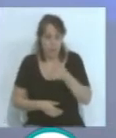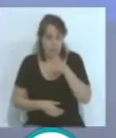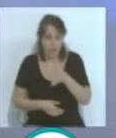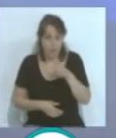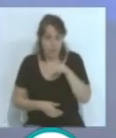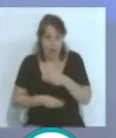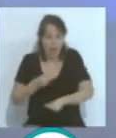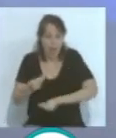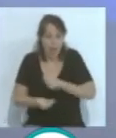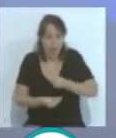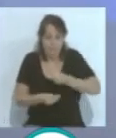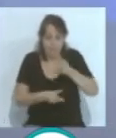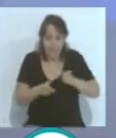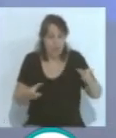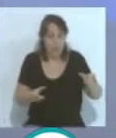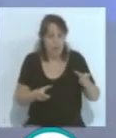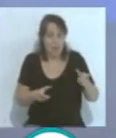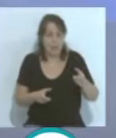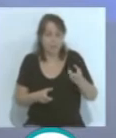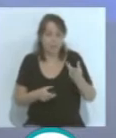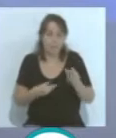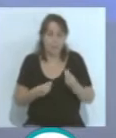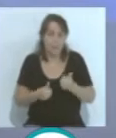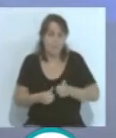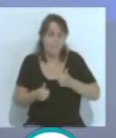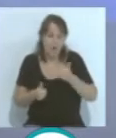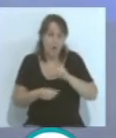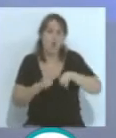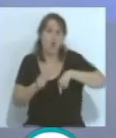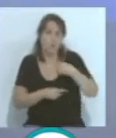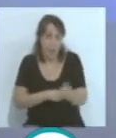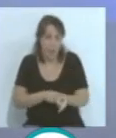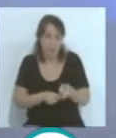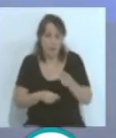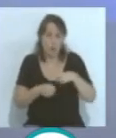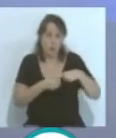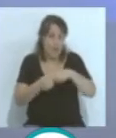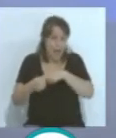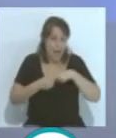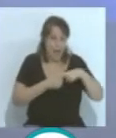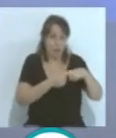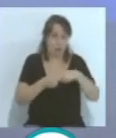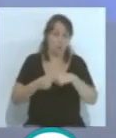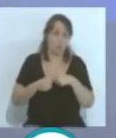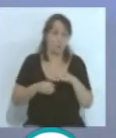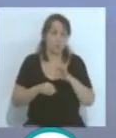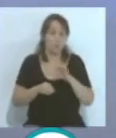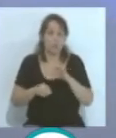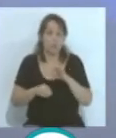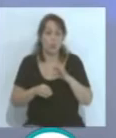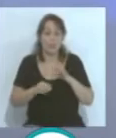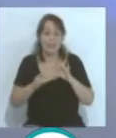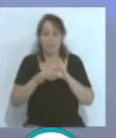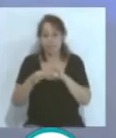que las personas seamos más consecuentes, que seamos más solidarias, que seamos más, nos llevemos